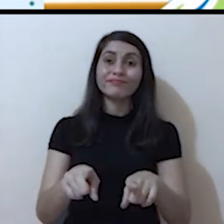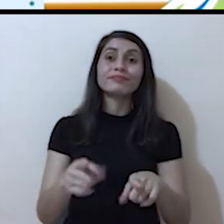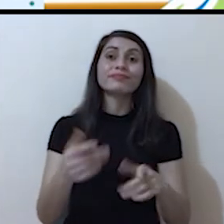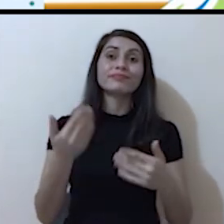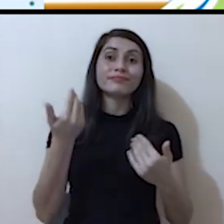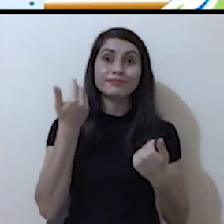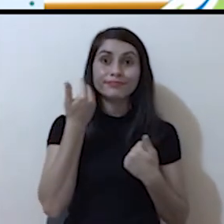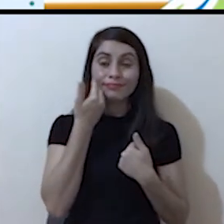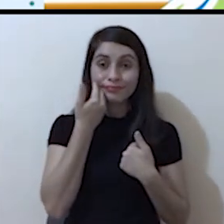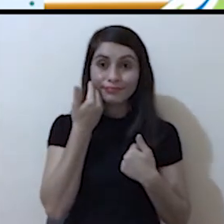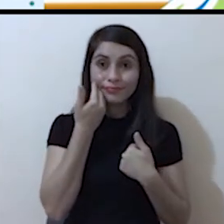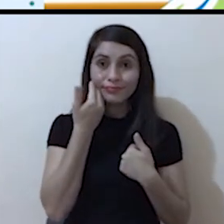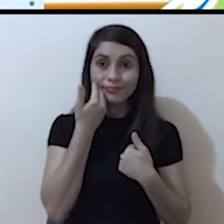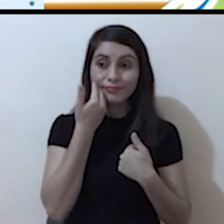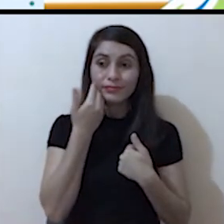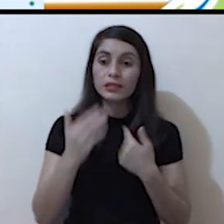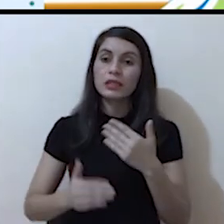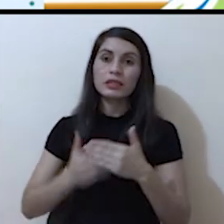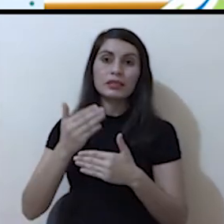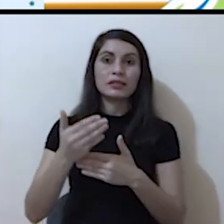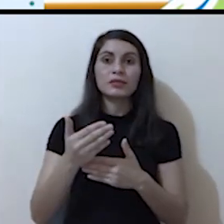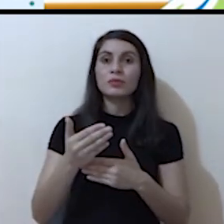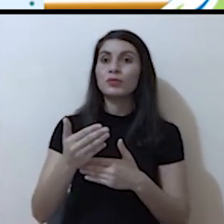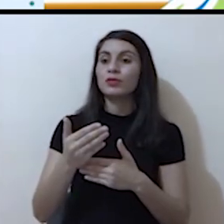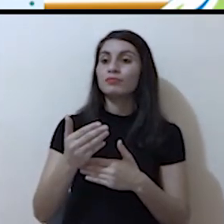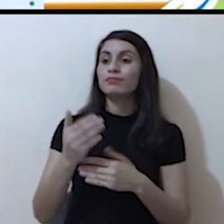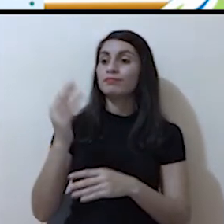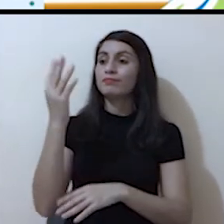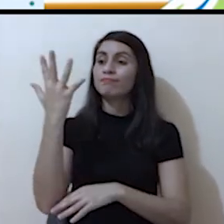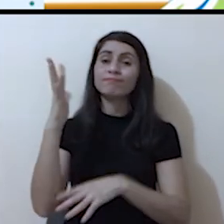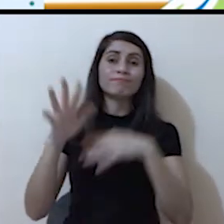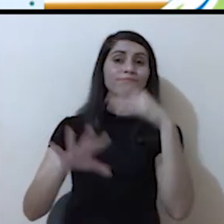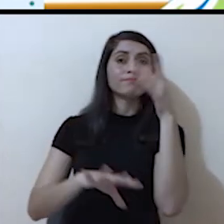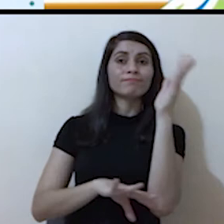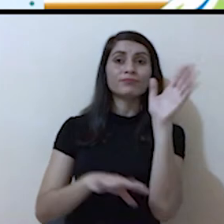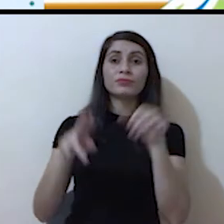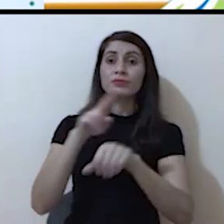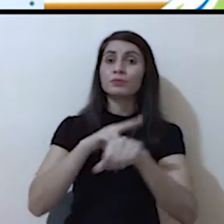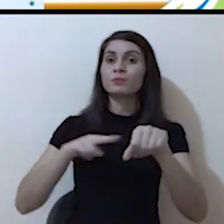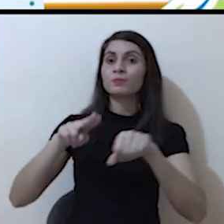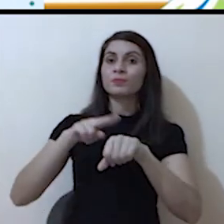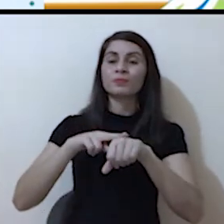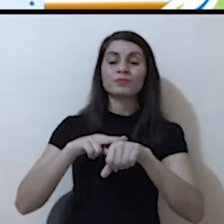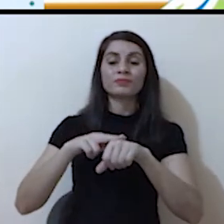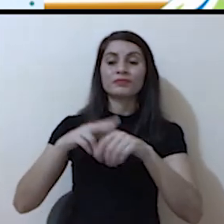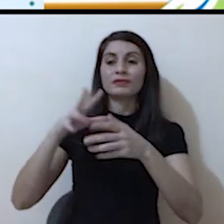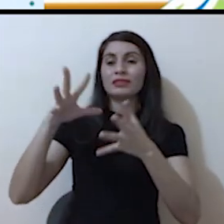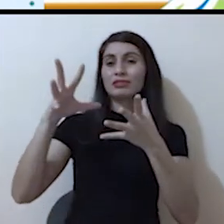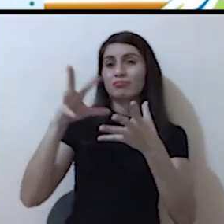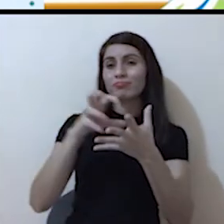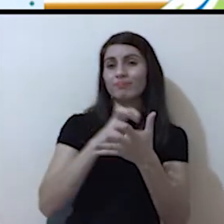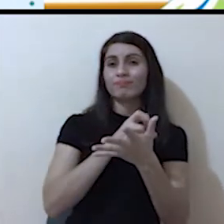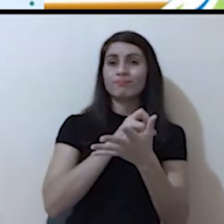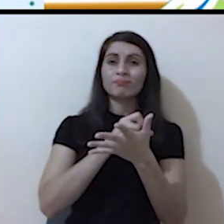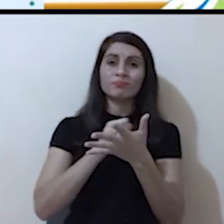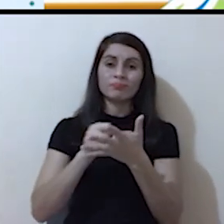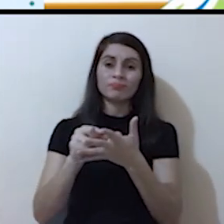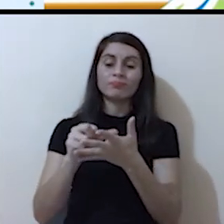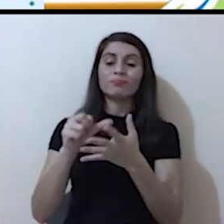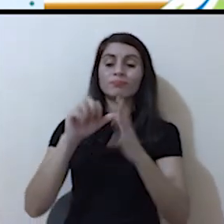poco a poco toda la fauna y la flora de nuestro planeta